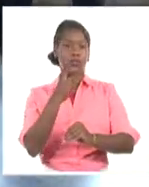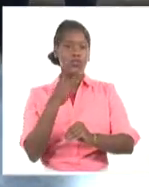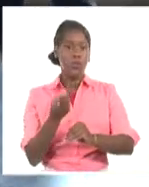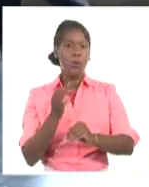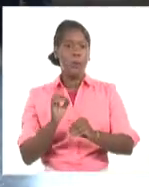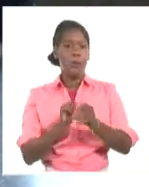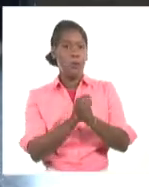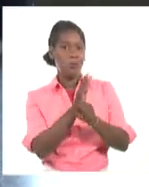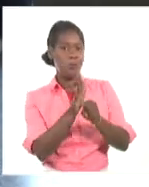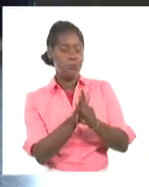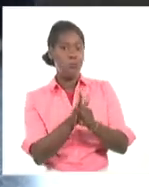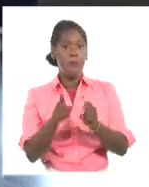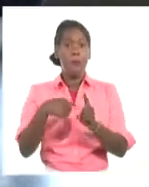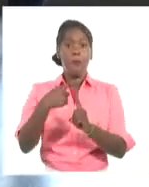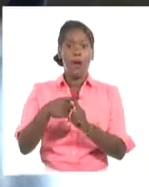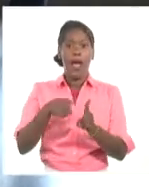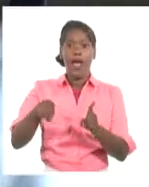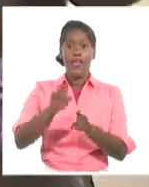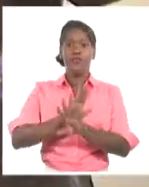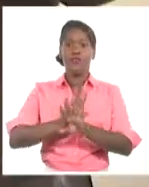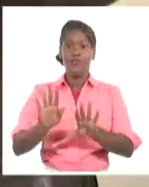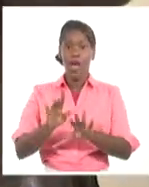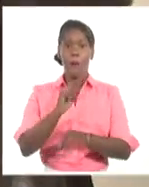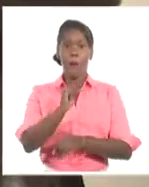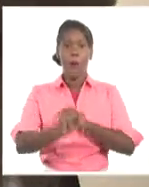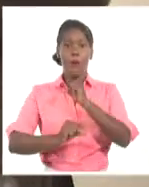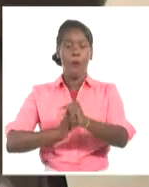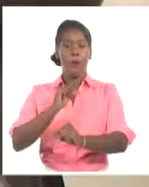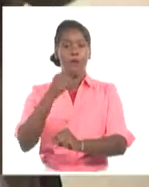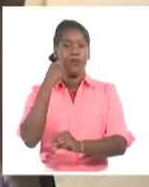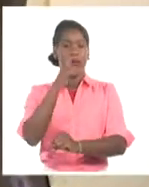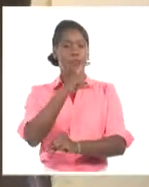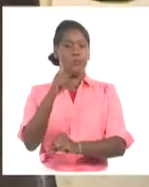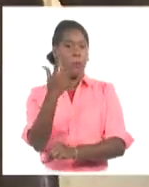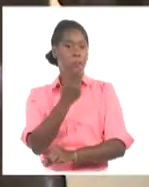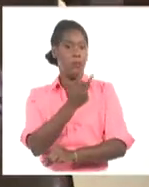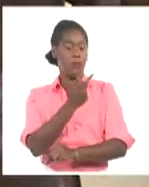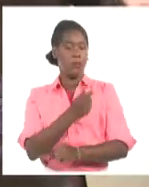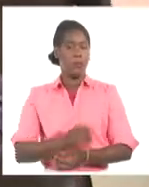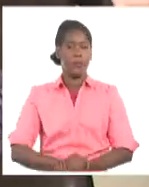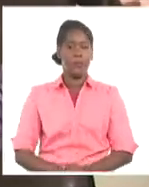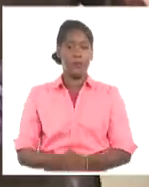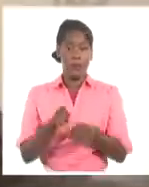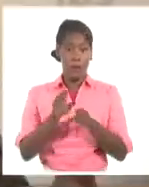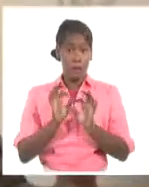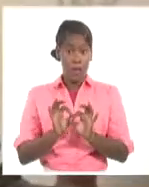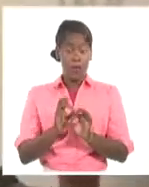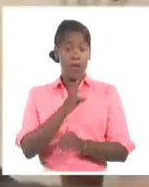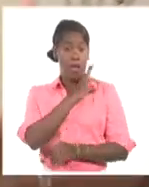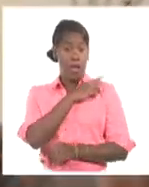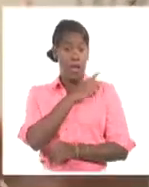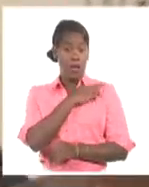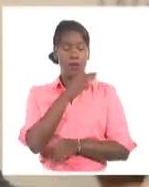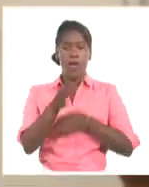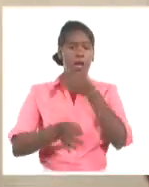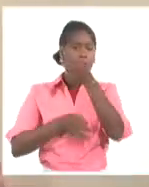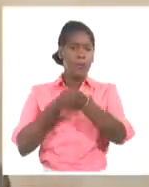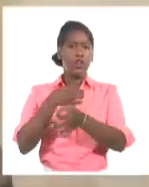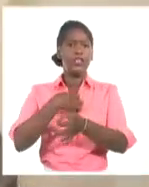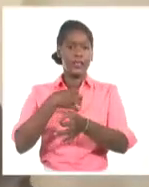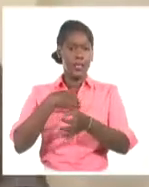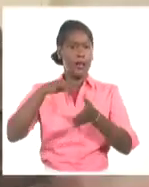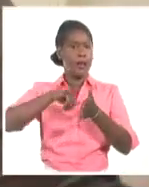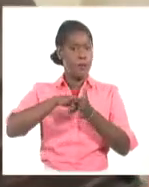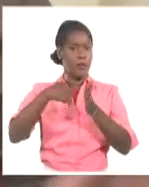candidato vacunal a Dala, entre otras. En el encuentro, la dirigente femenina se refirió al proyecto del